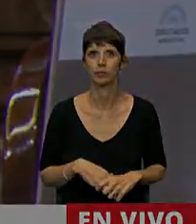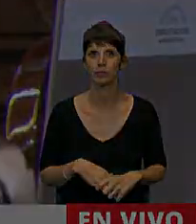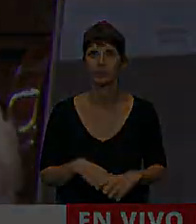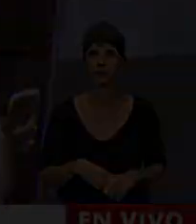diputada.